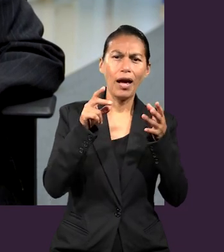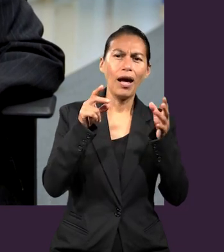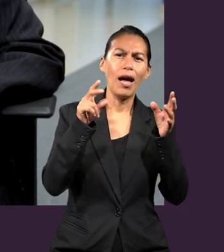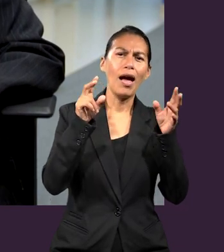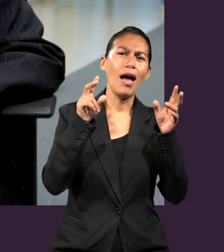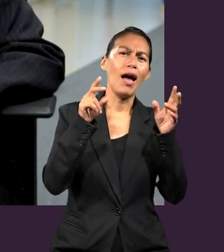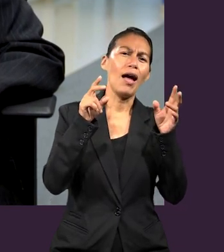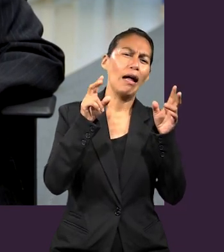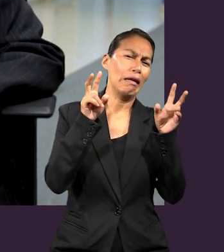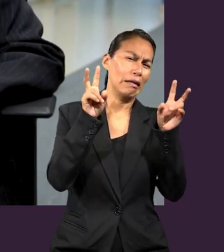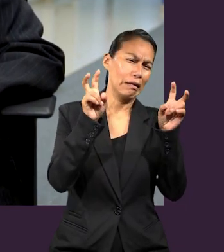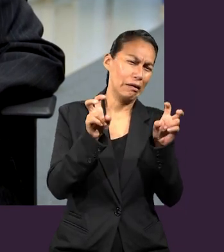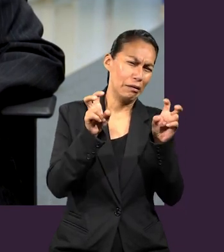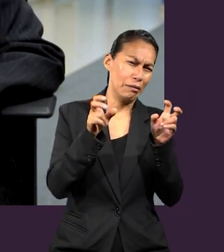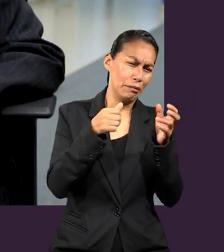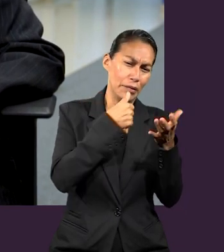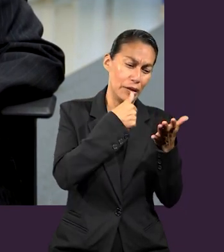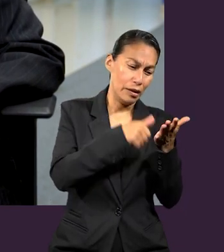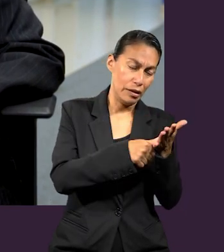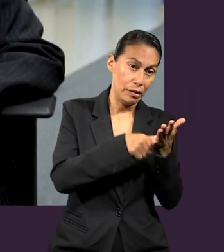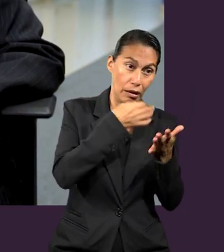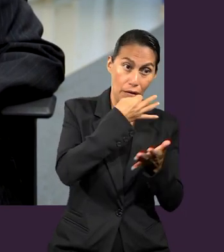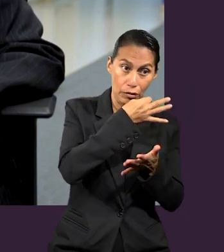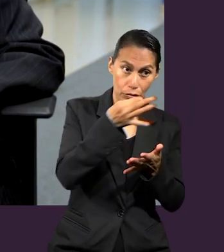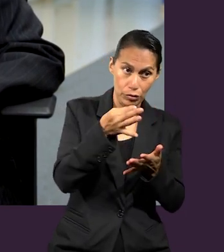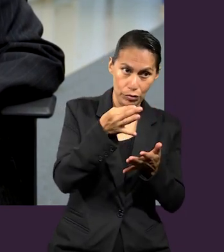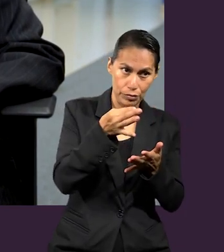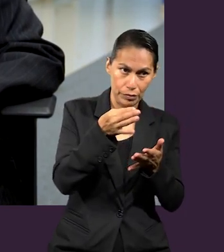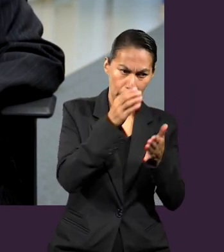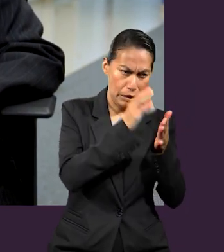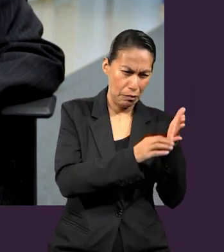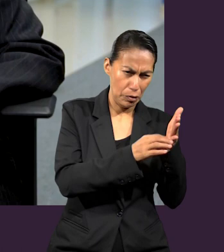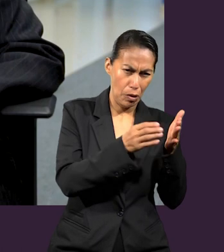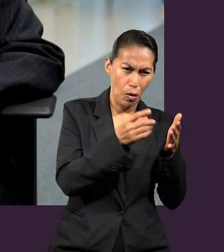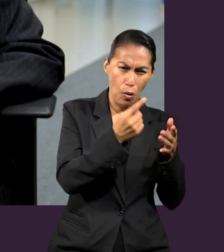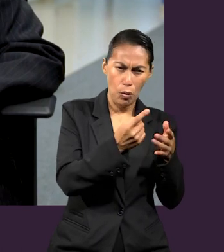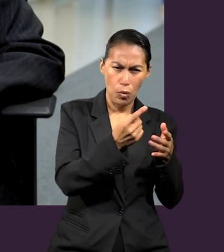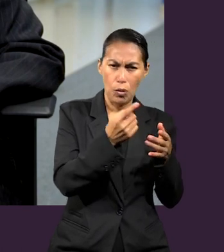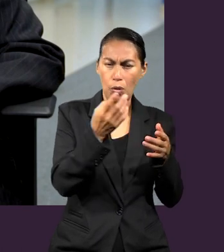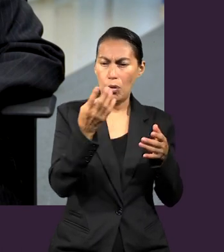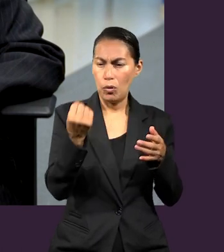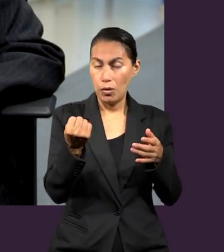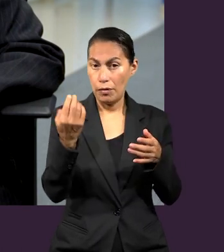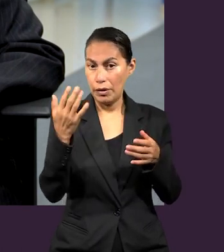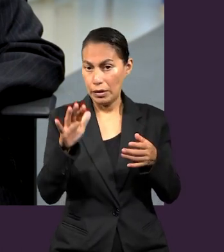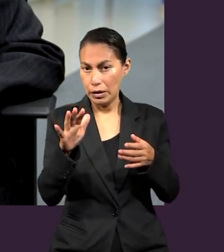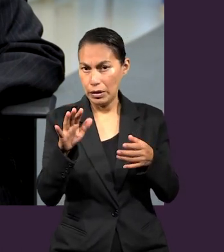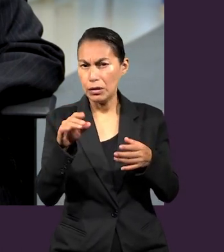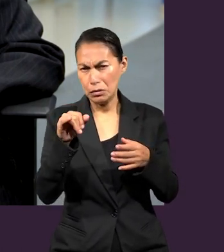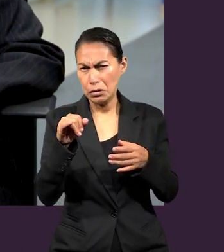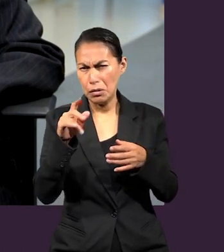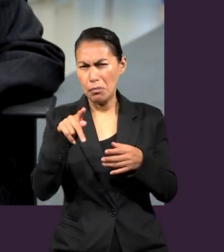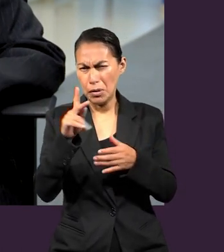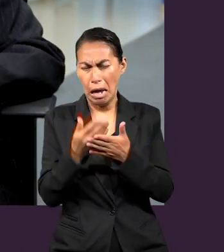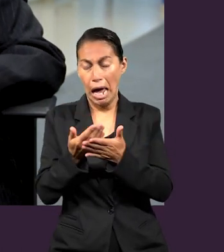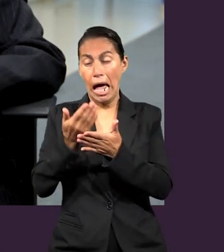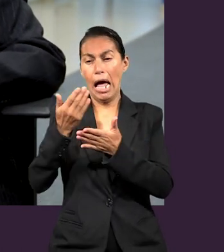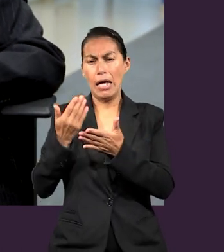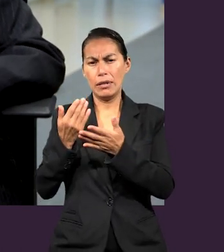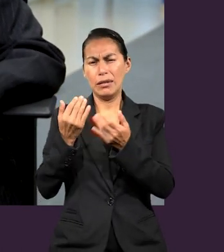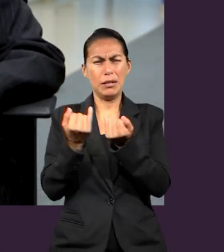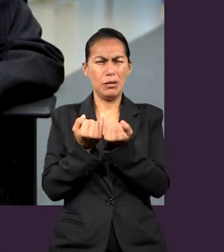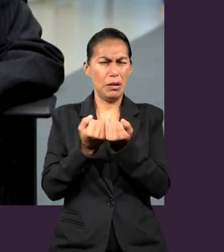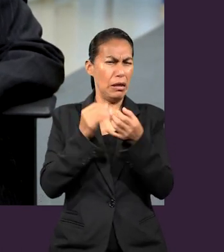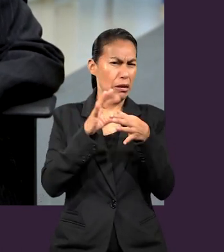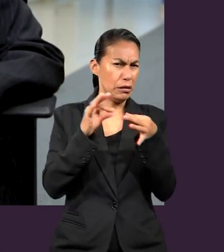Pablo anuncia el tema de su carta, no necesariamente desde el 9 al 10, en los